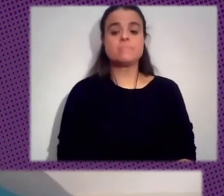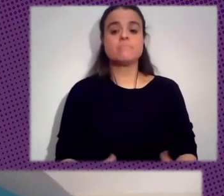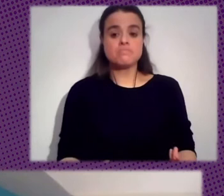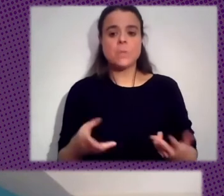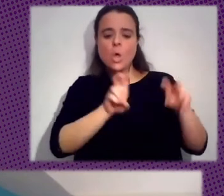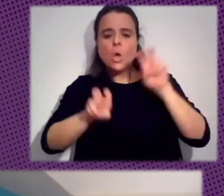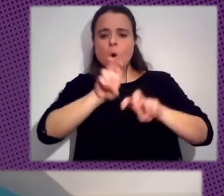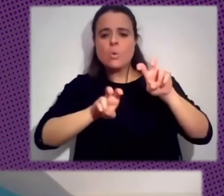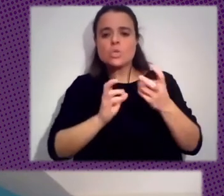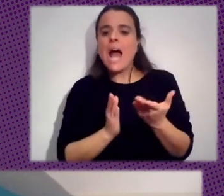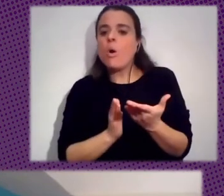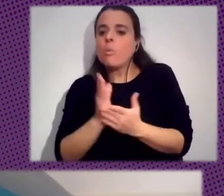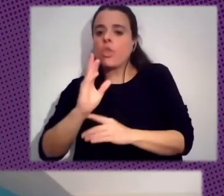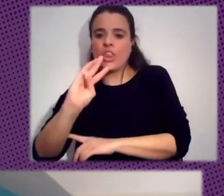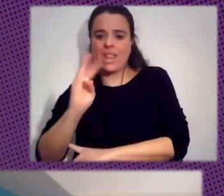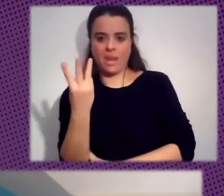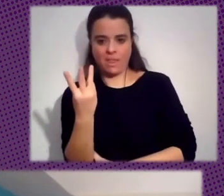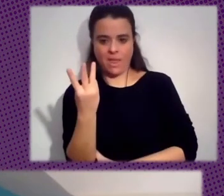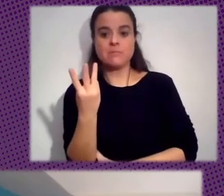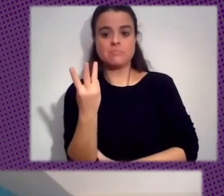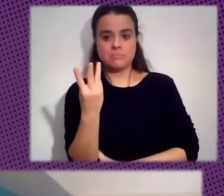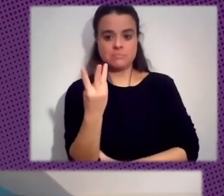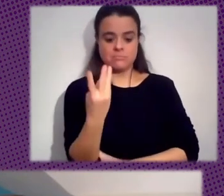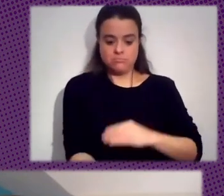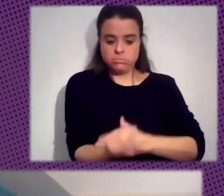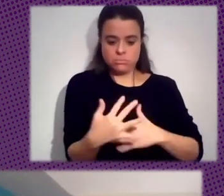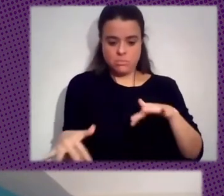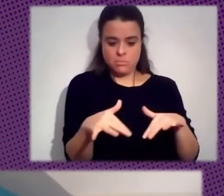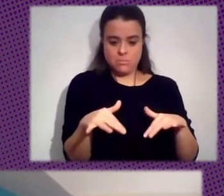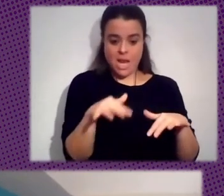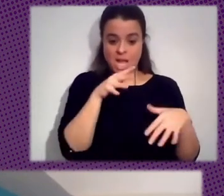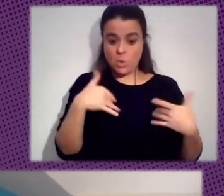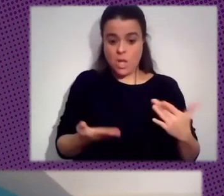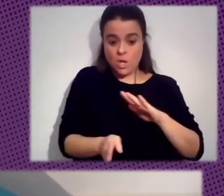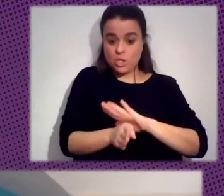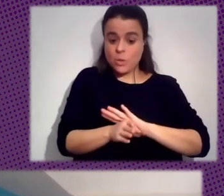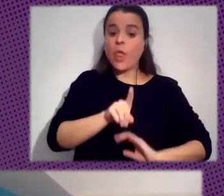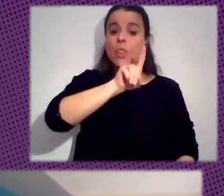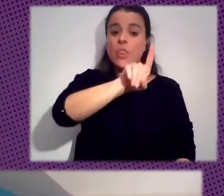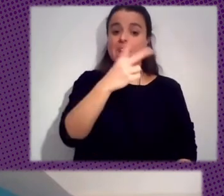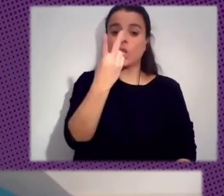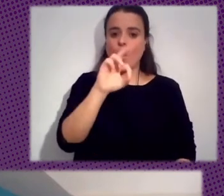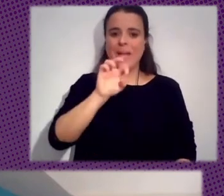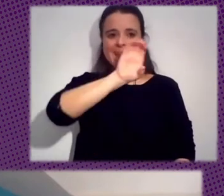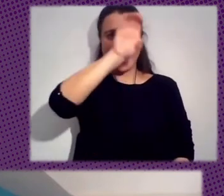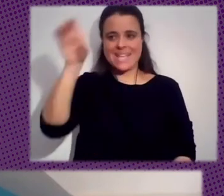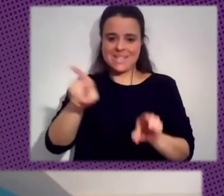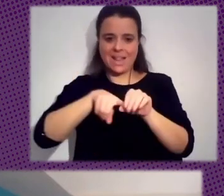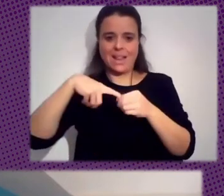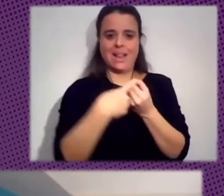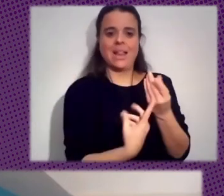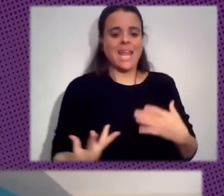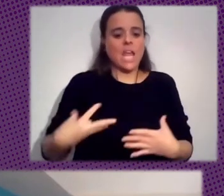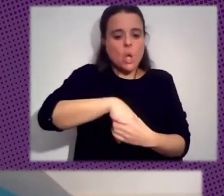Todavía Existe Este Movimiento El Día De Hoy Cuenta Con 120 Estados Miembros Que Incluye A todos Los Estados